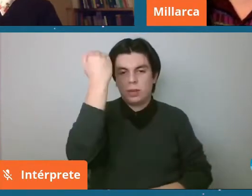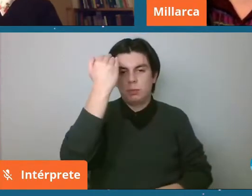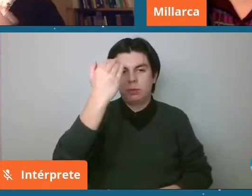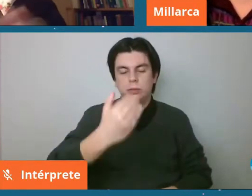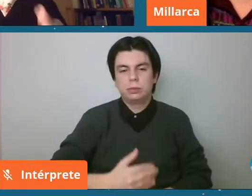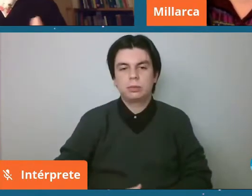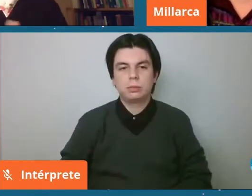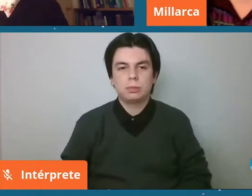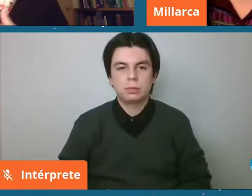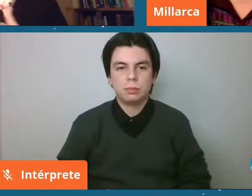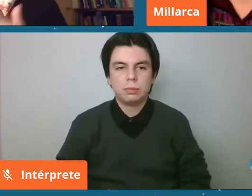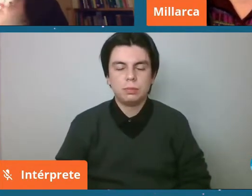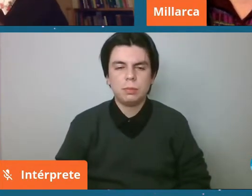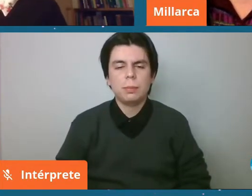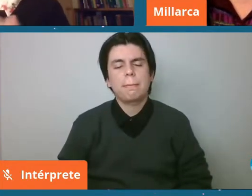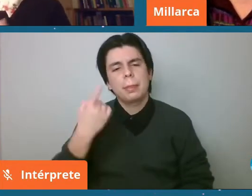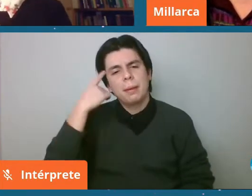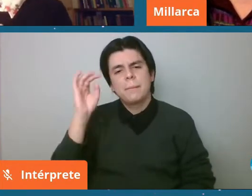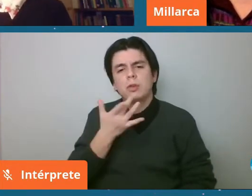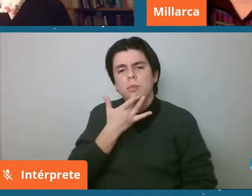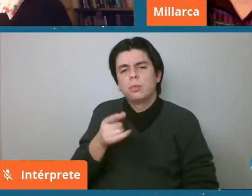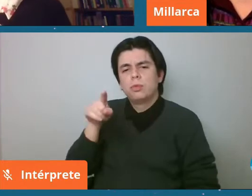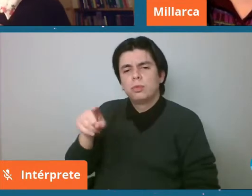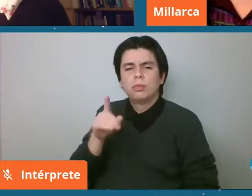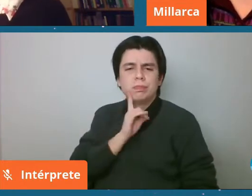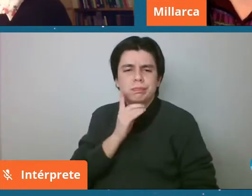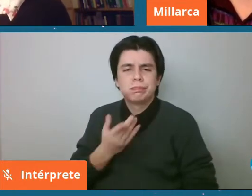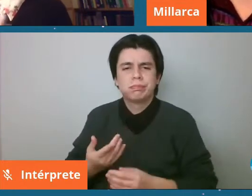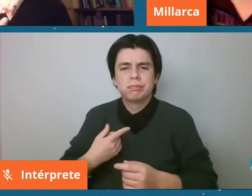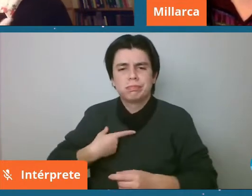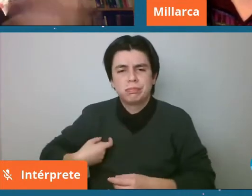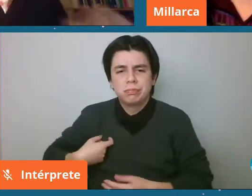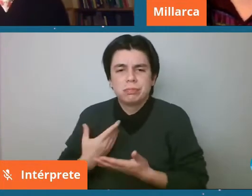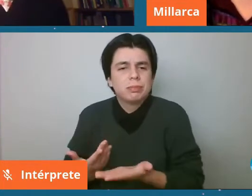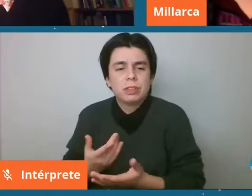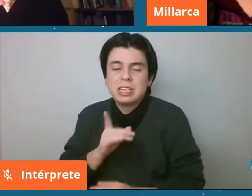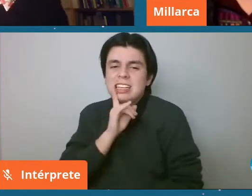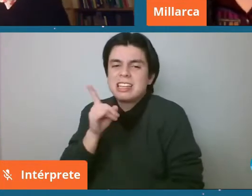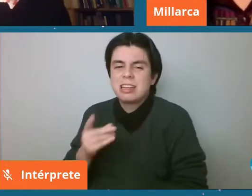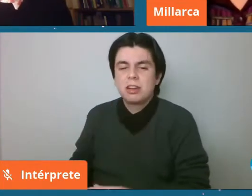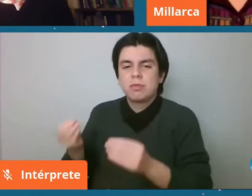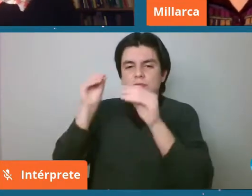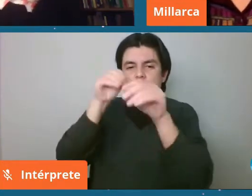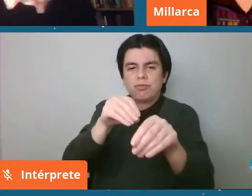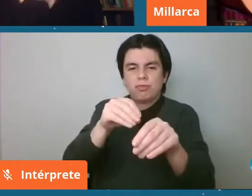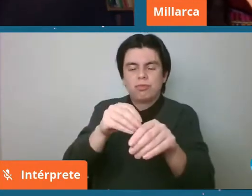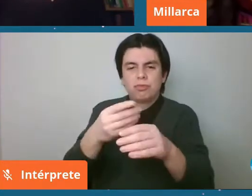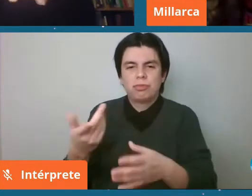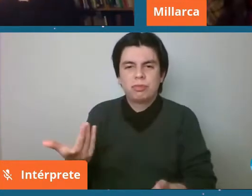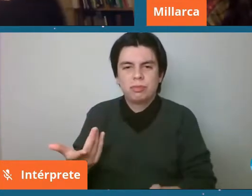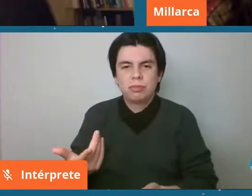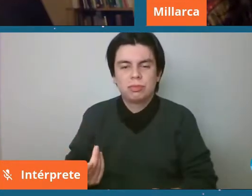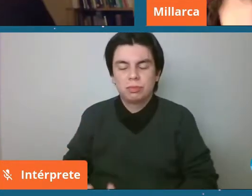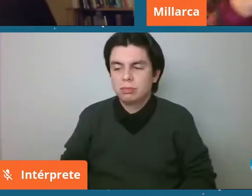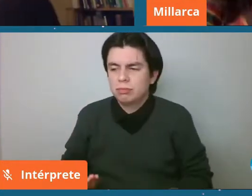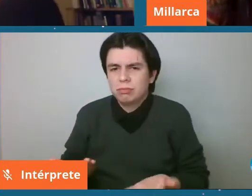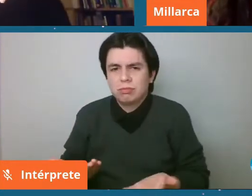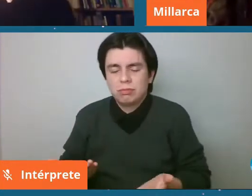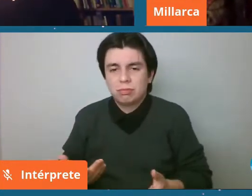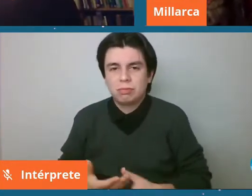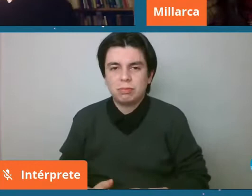pero ¿por qué tiene tu nombre? ¿quién le puso tu nombre? digamos ah eso